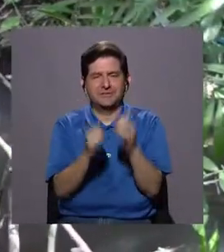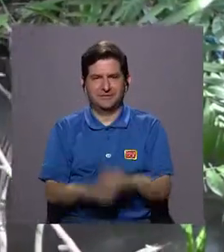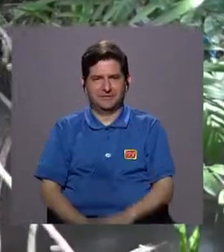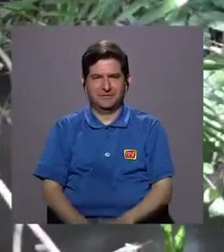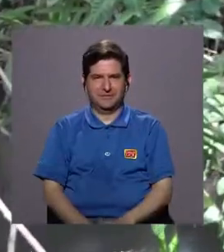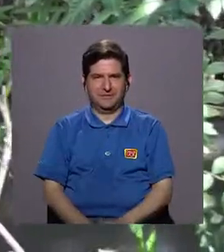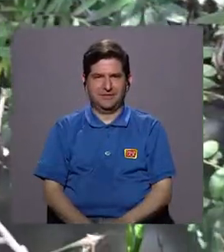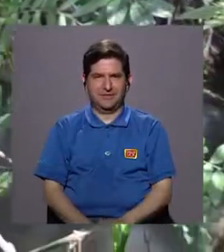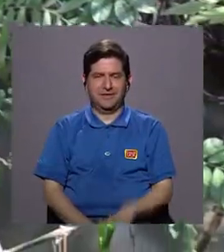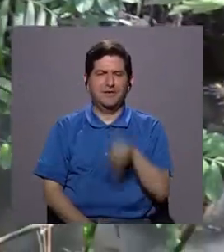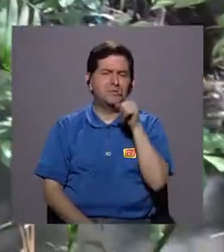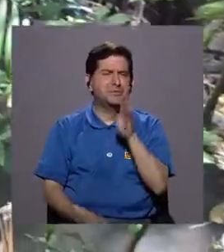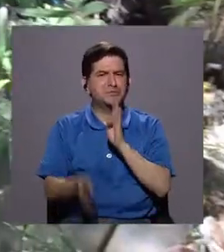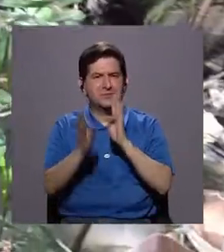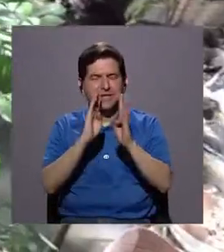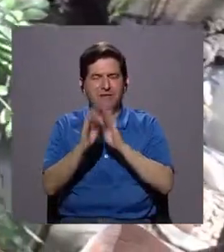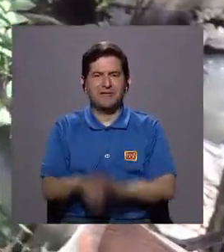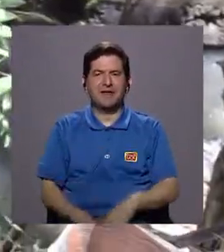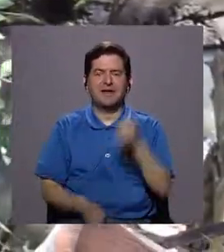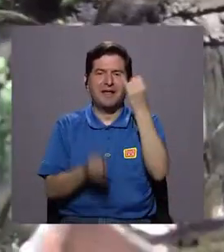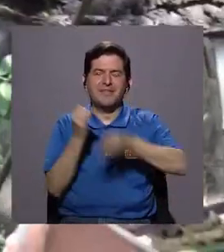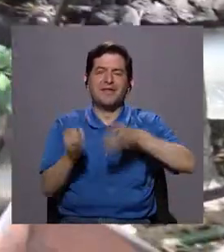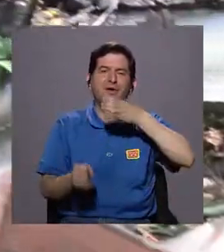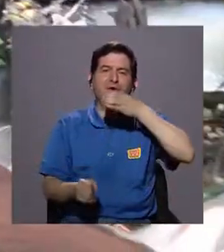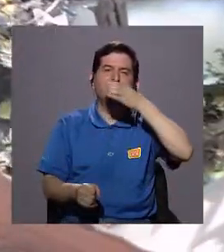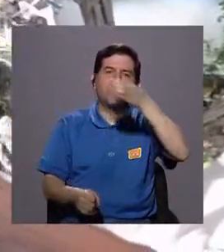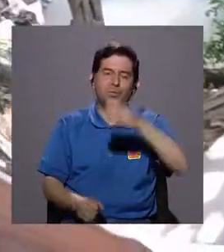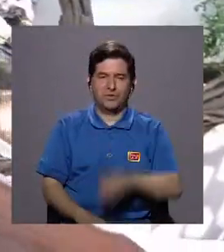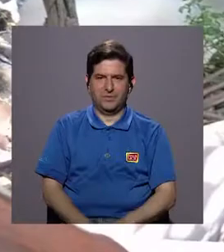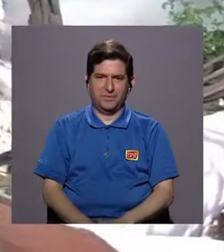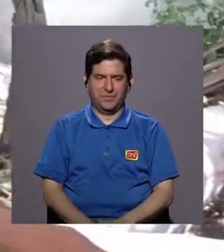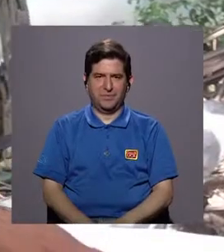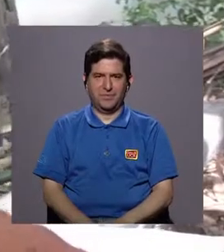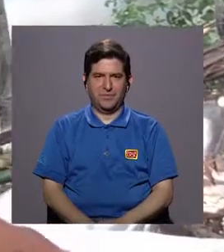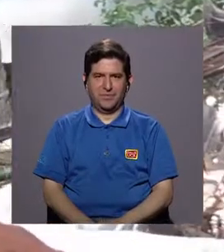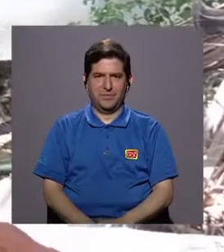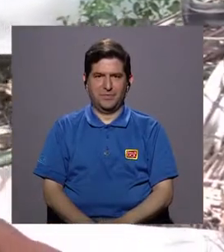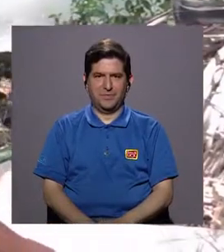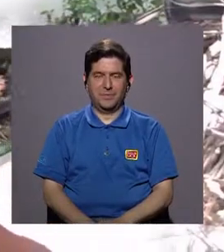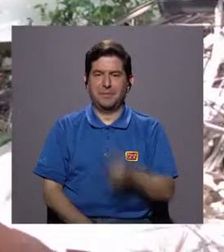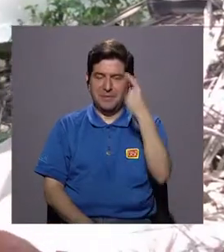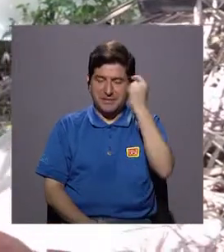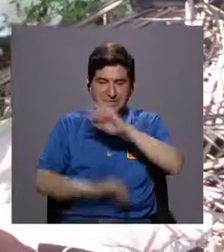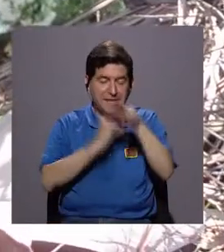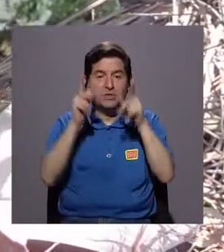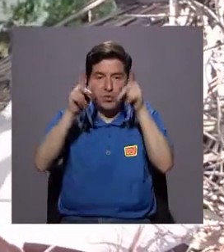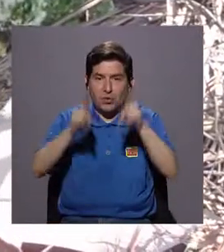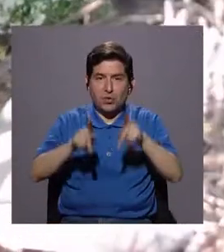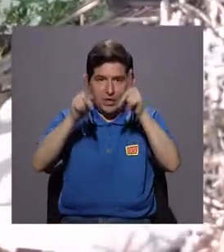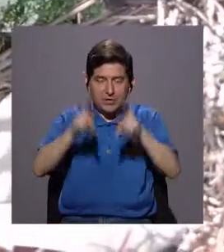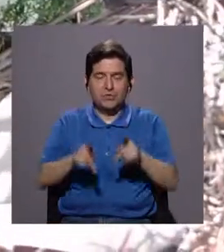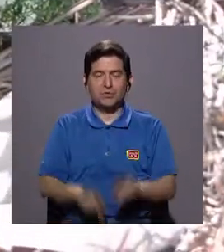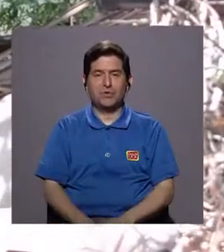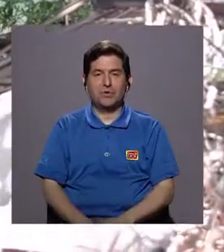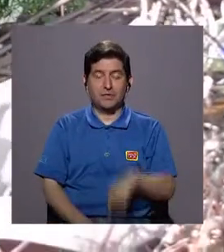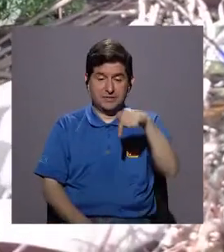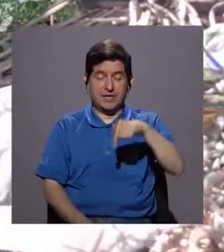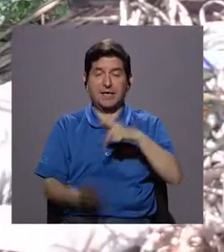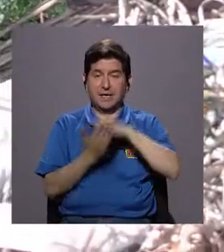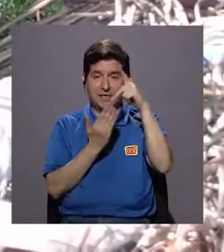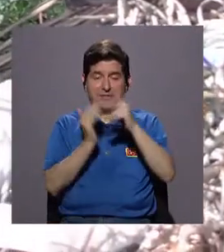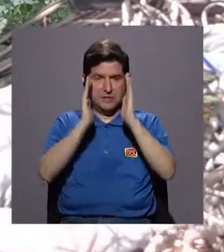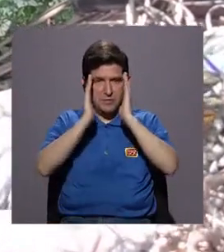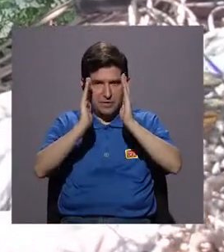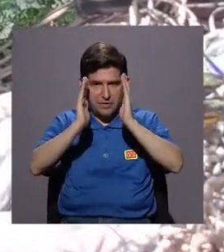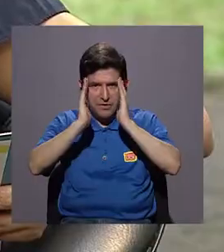nos conversaras de un último consejo, Cintia, sobre todo para todas y todos quienes nos ven o